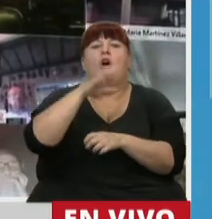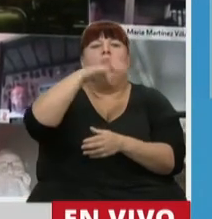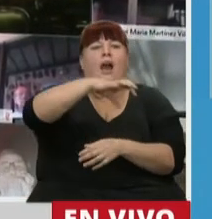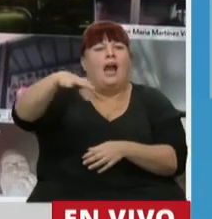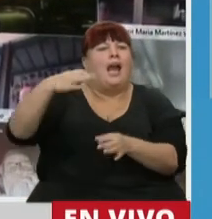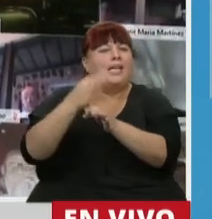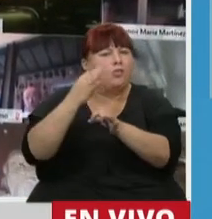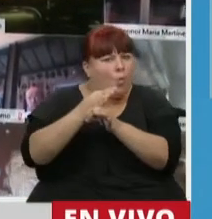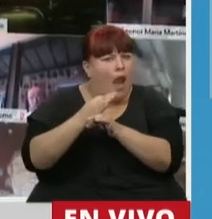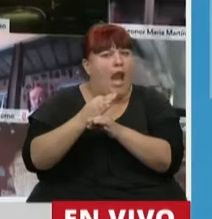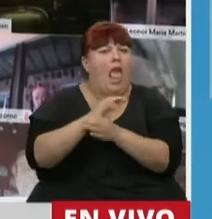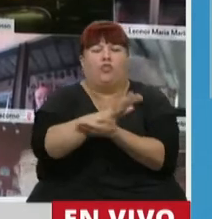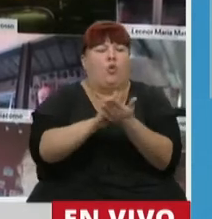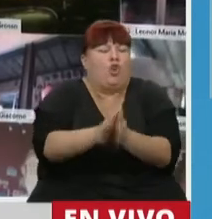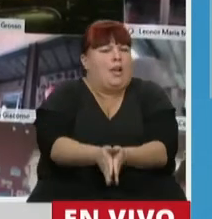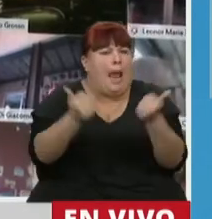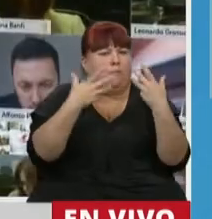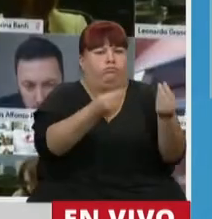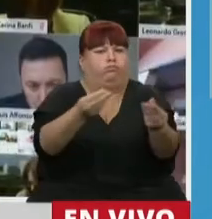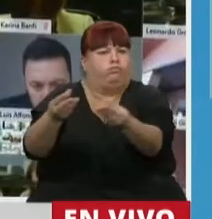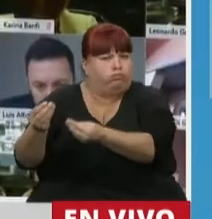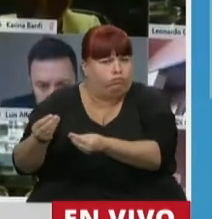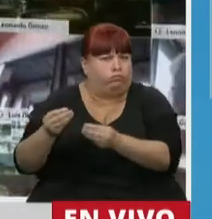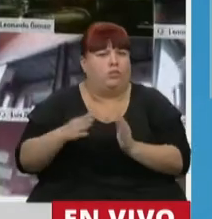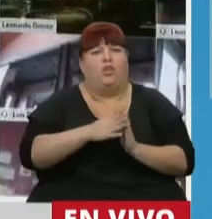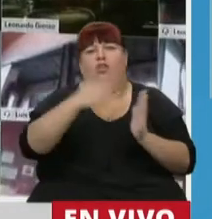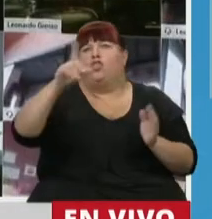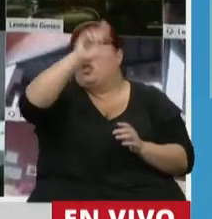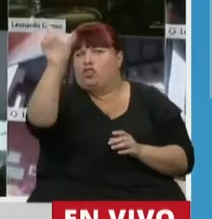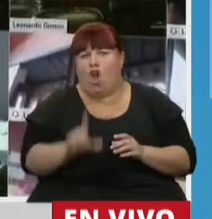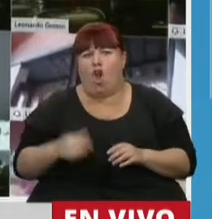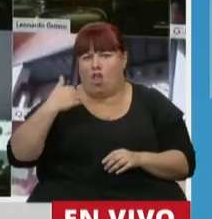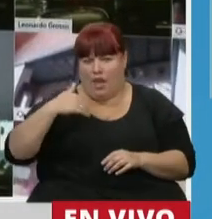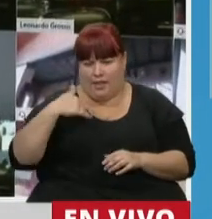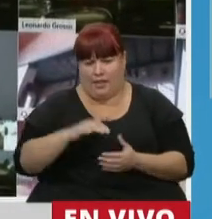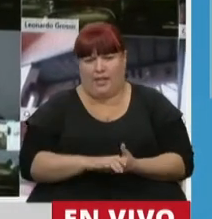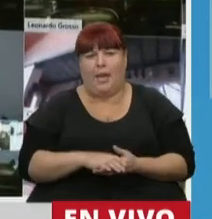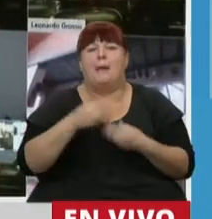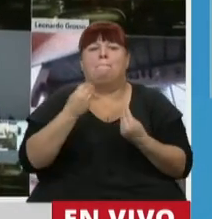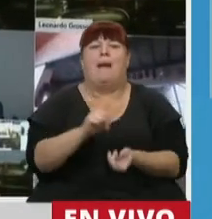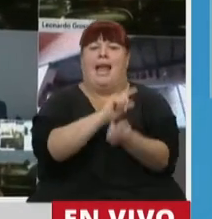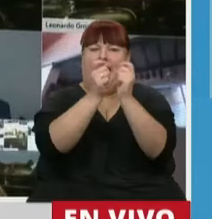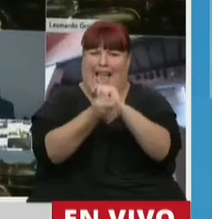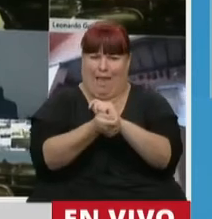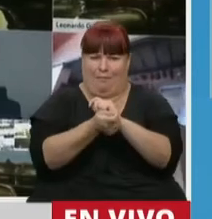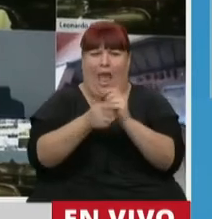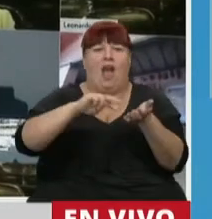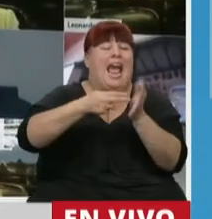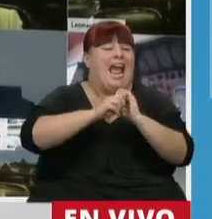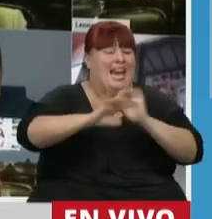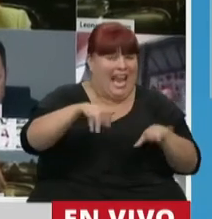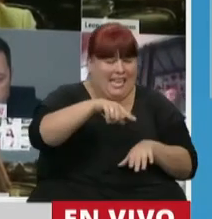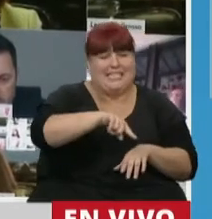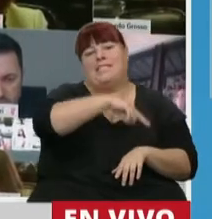instituciones educativas respondieron inmediatamente a lo largo y a lo ancho del país para transformar una crisis